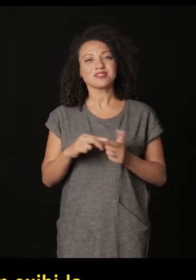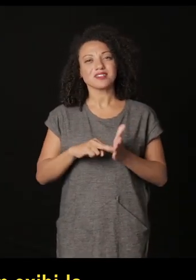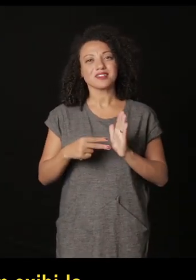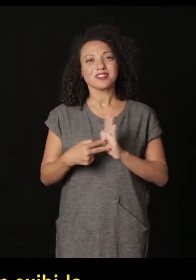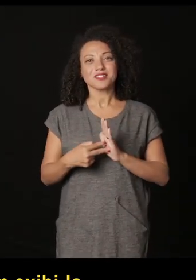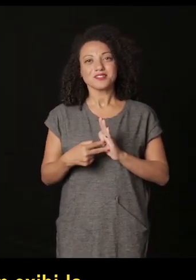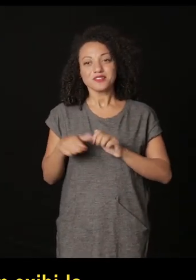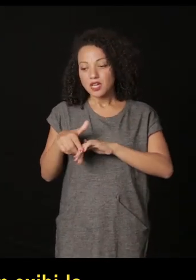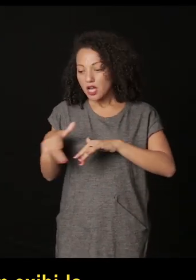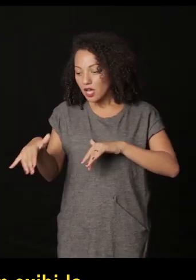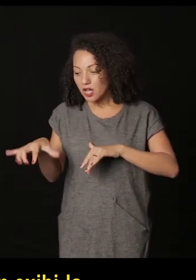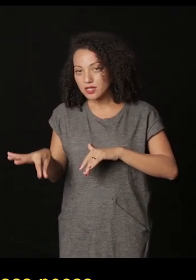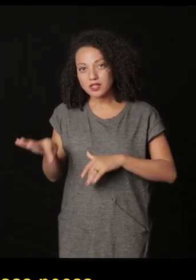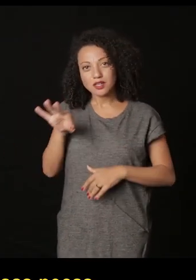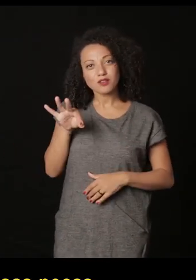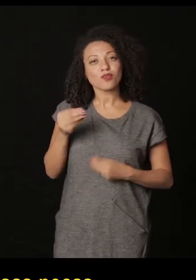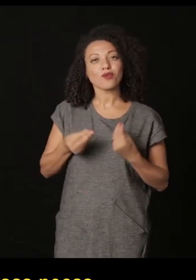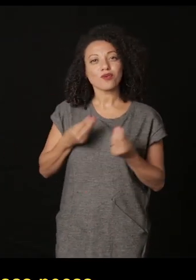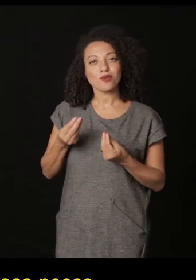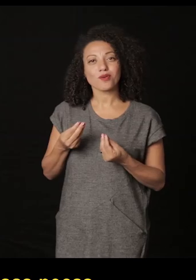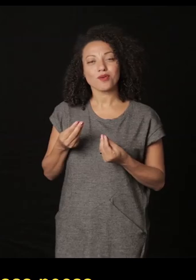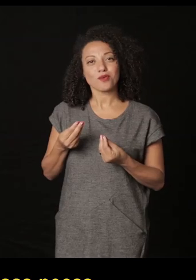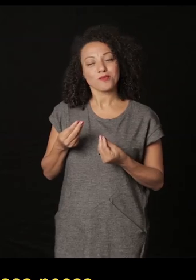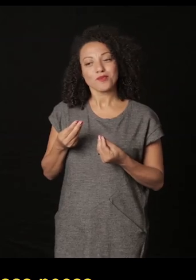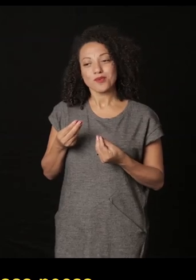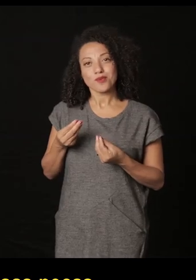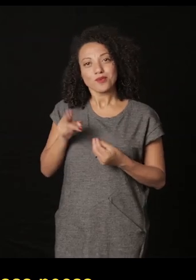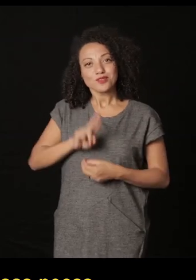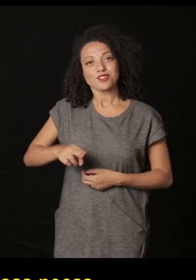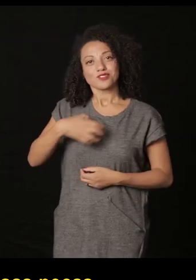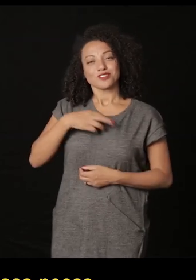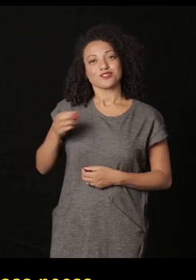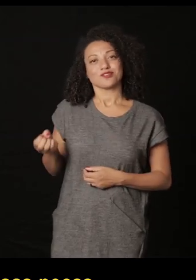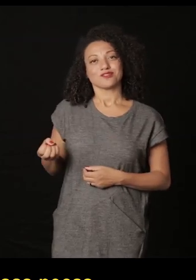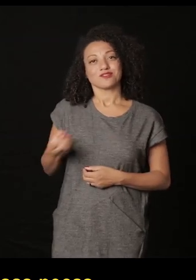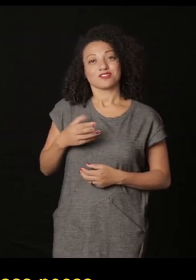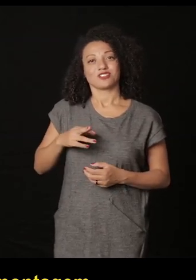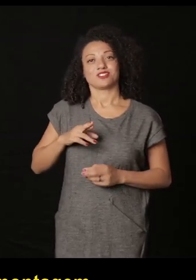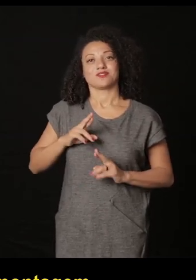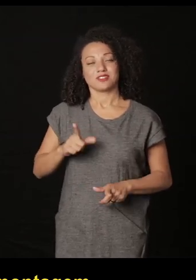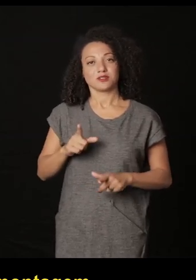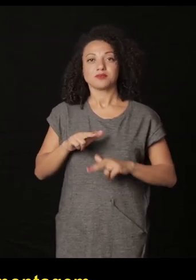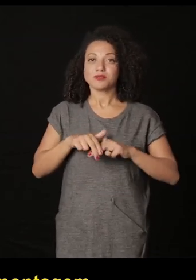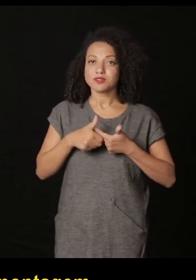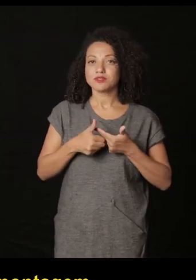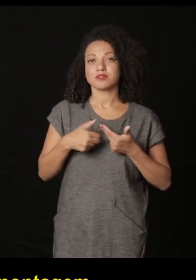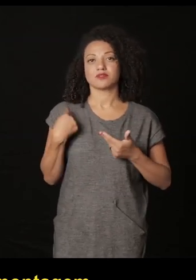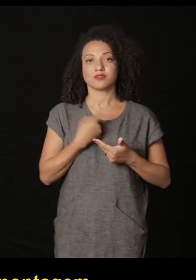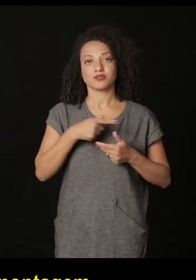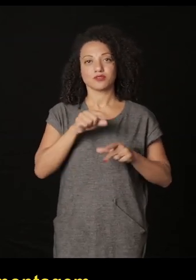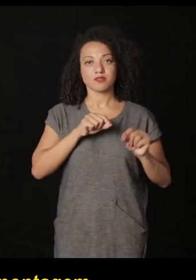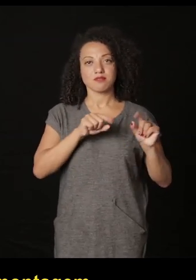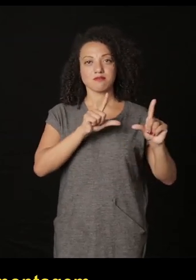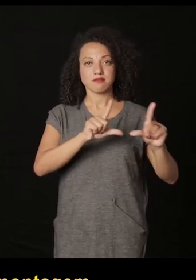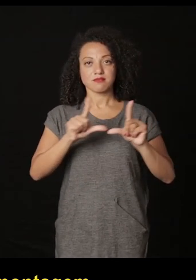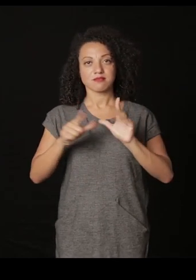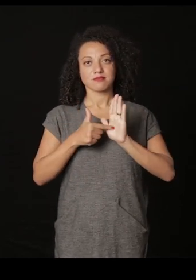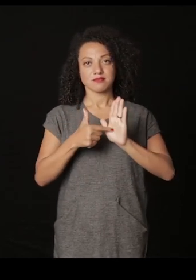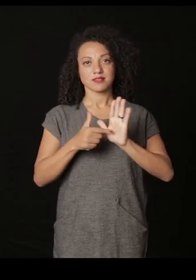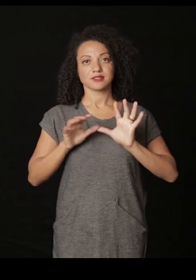es una vuelta al archivo o sea como se están utilizando nuestras piezas vistas de otra manera entonces este es un ejemplo de como se montó